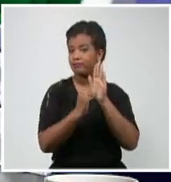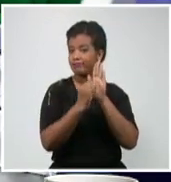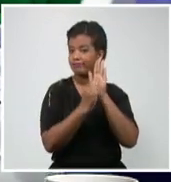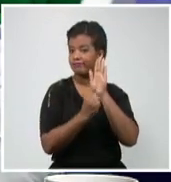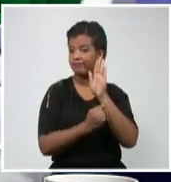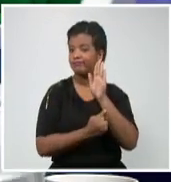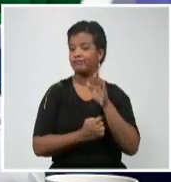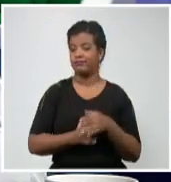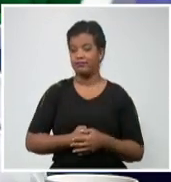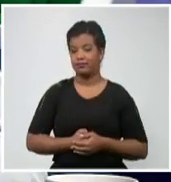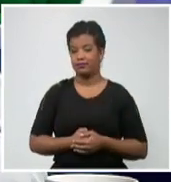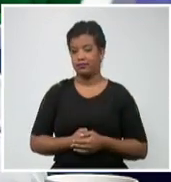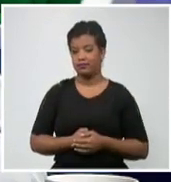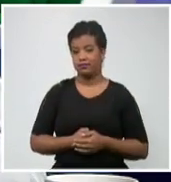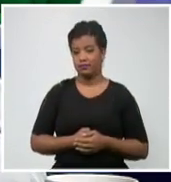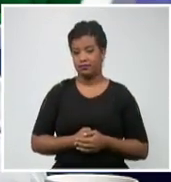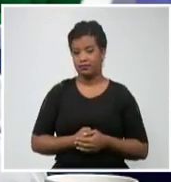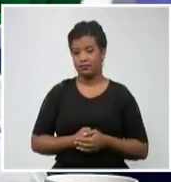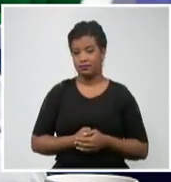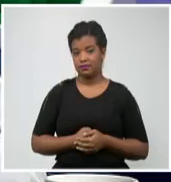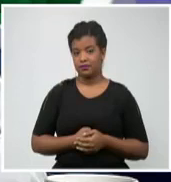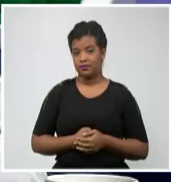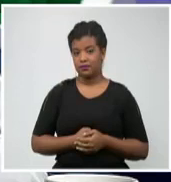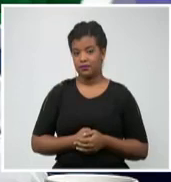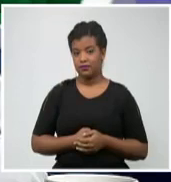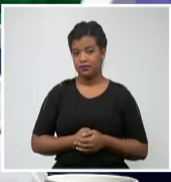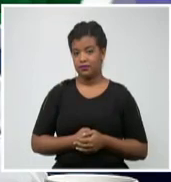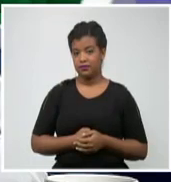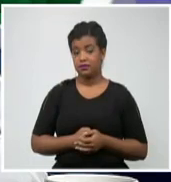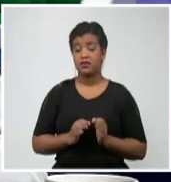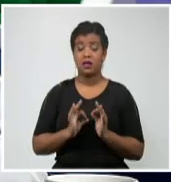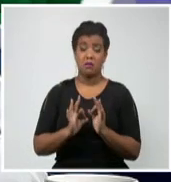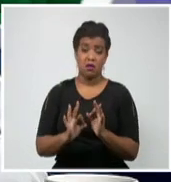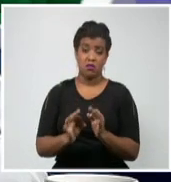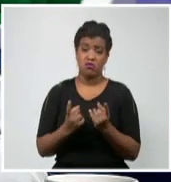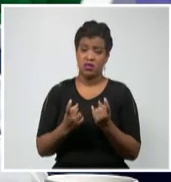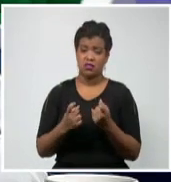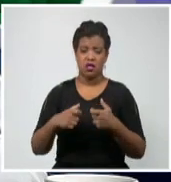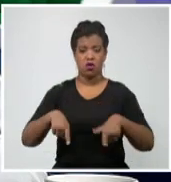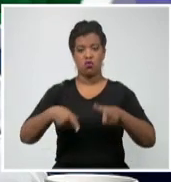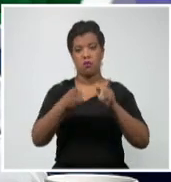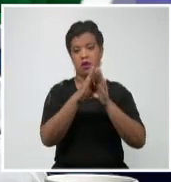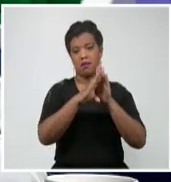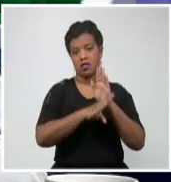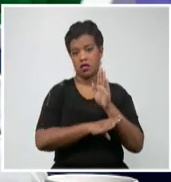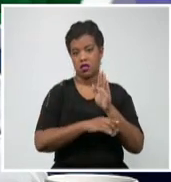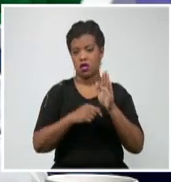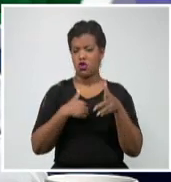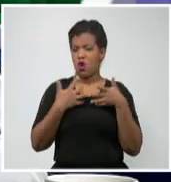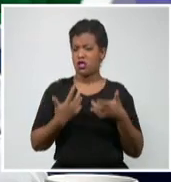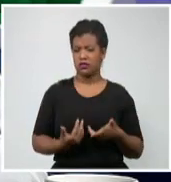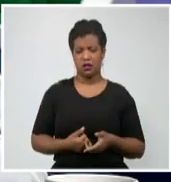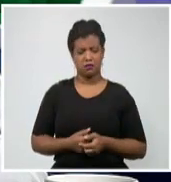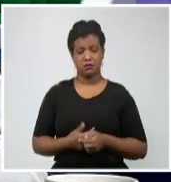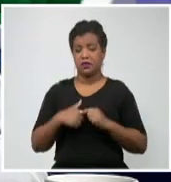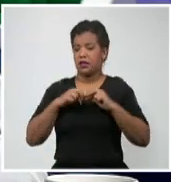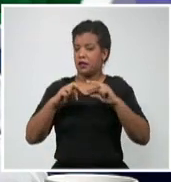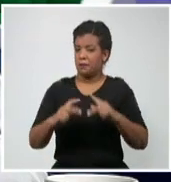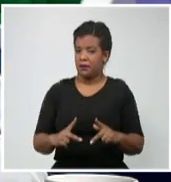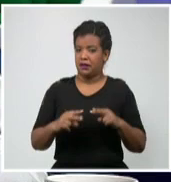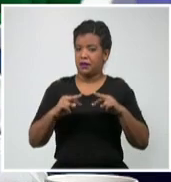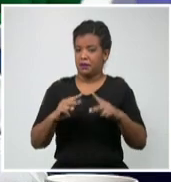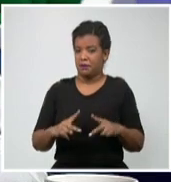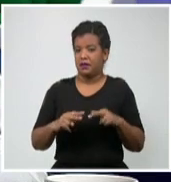que se vienen adoptando desde hace un tiempo, pero que recabamos, y no me cansaré de decirlo, de